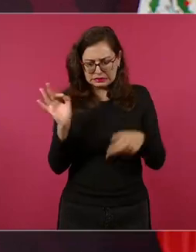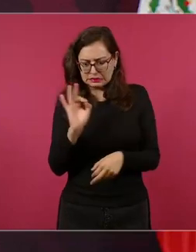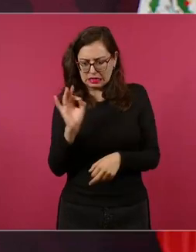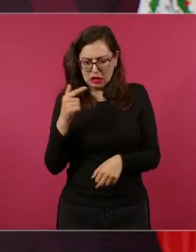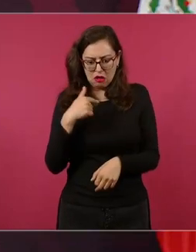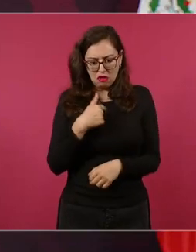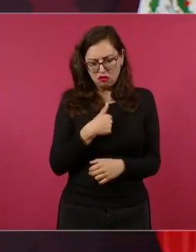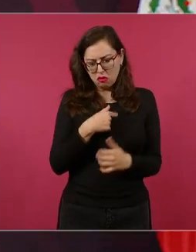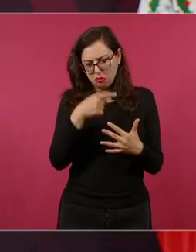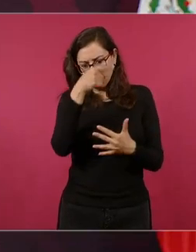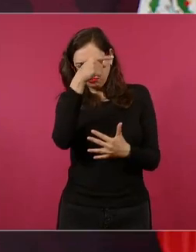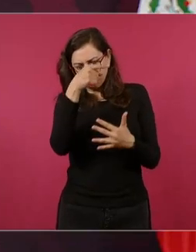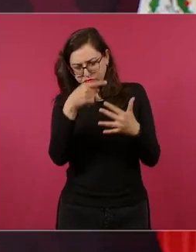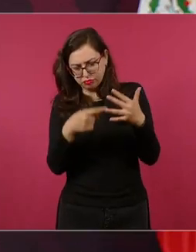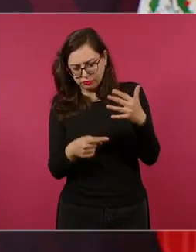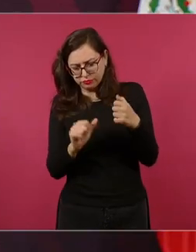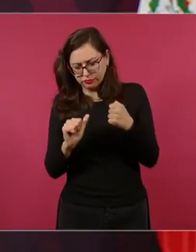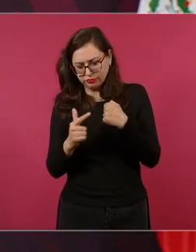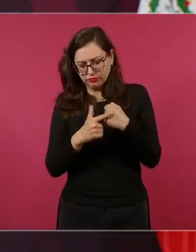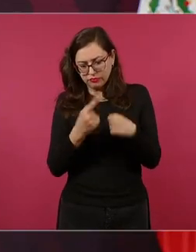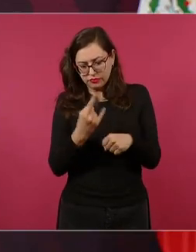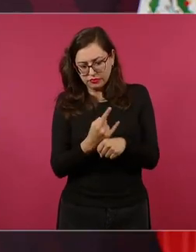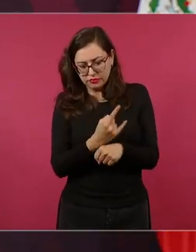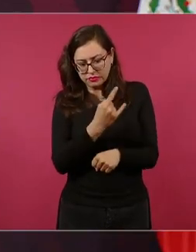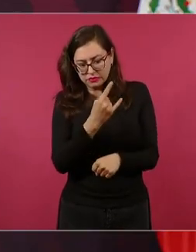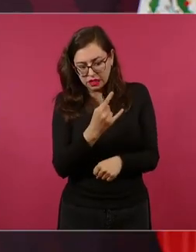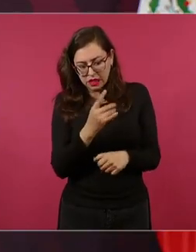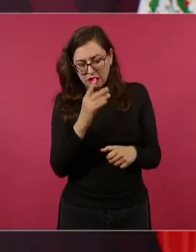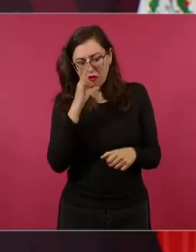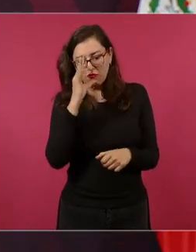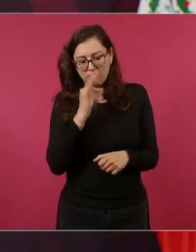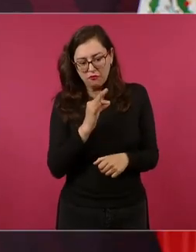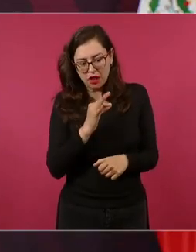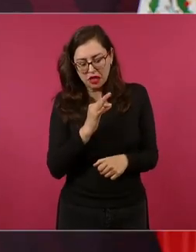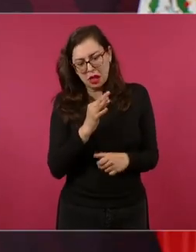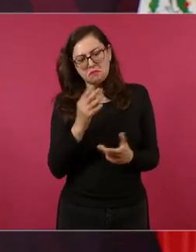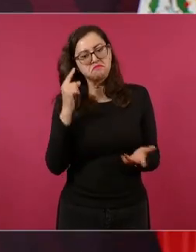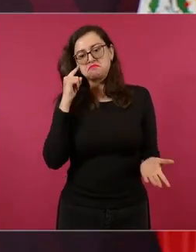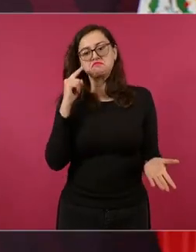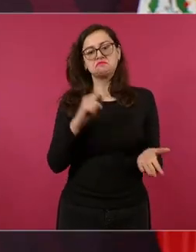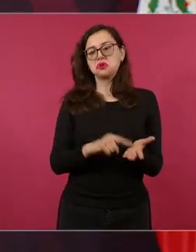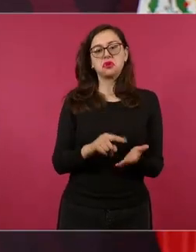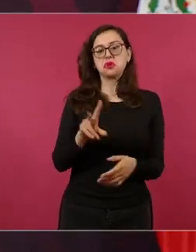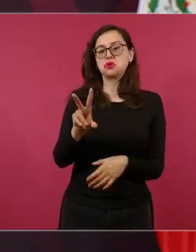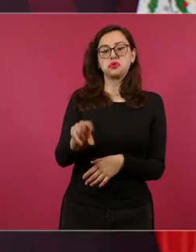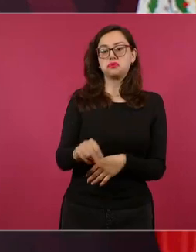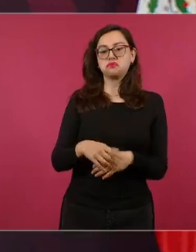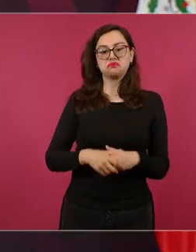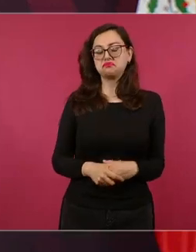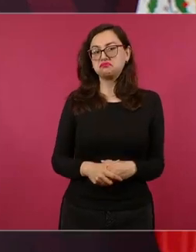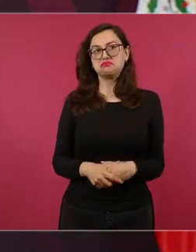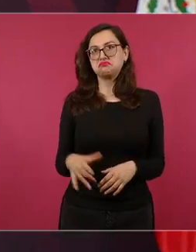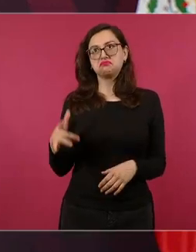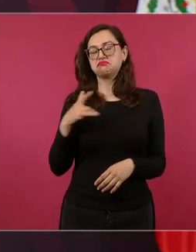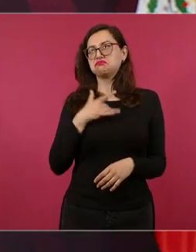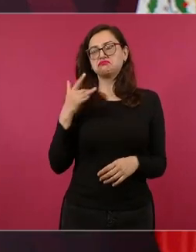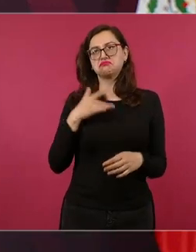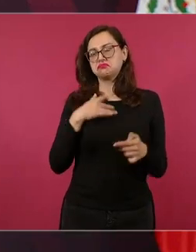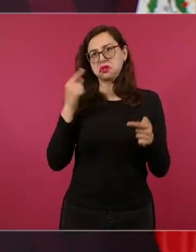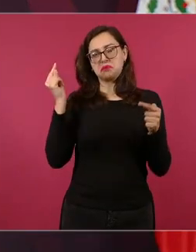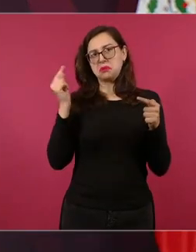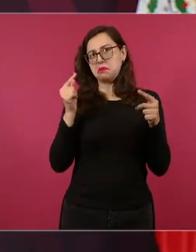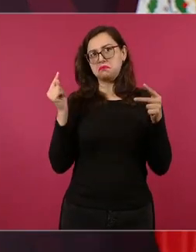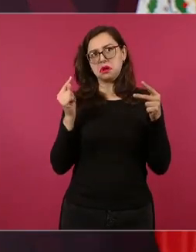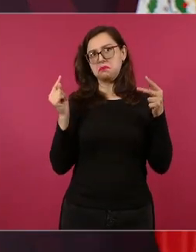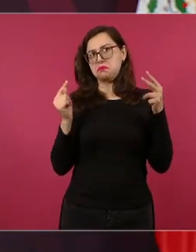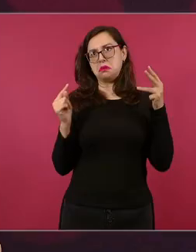que se pueda incluir en el presupuesto pero no me acuerdo de nada que